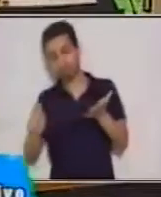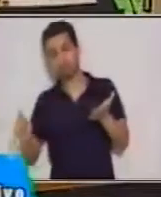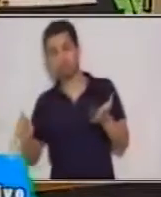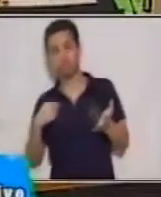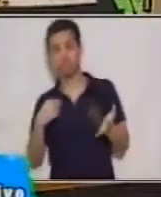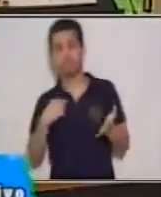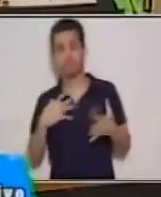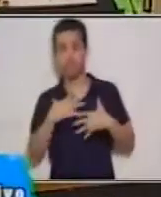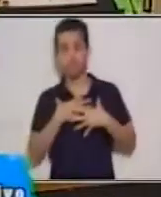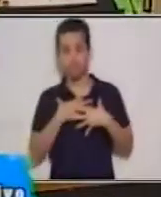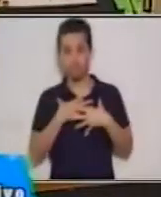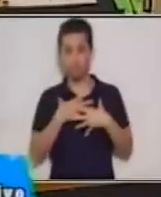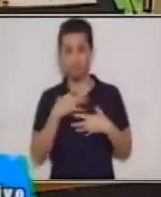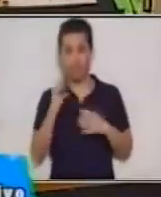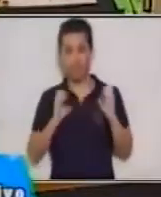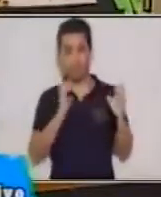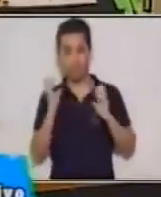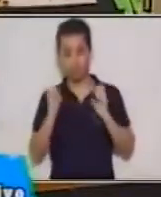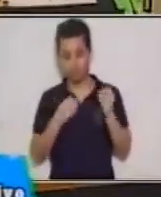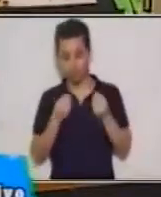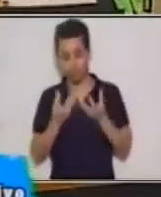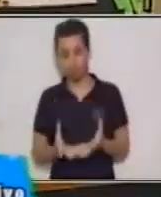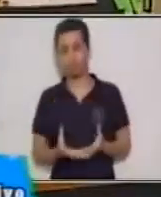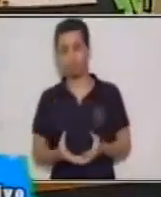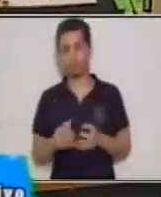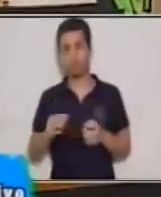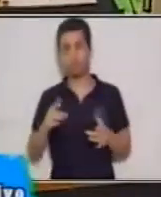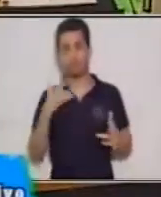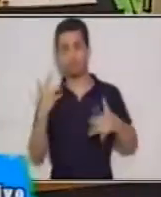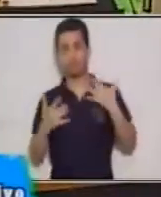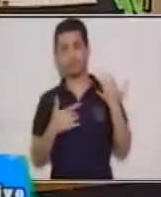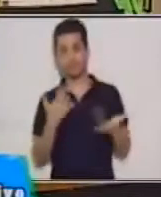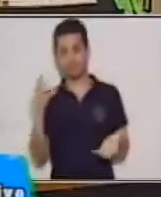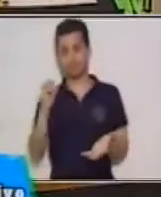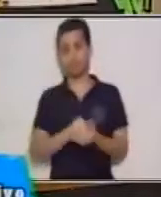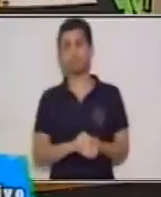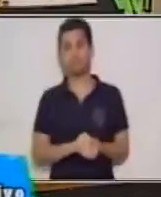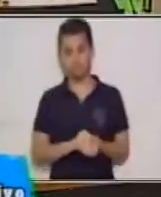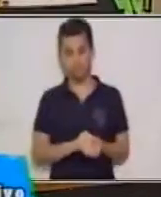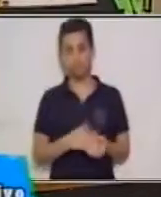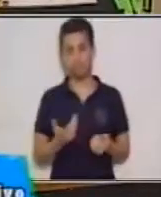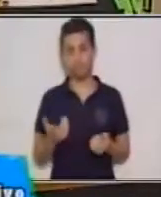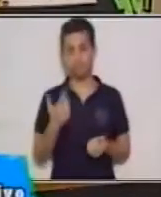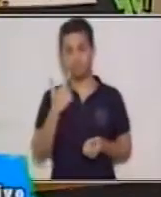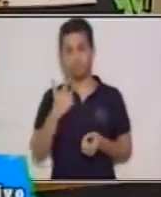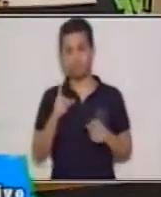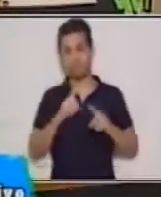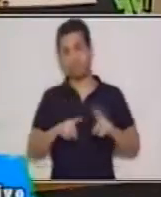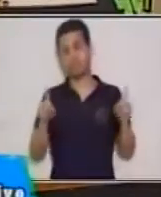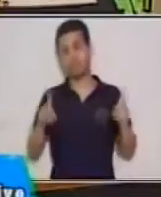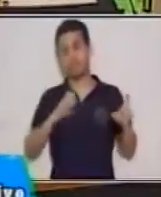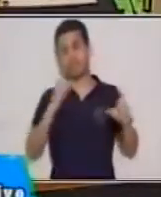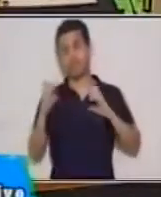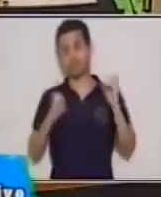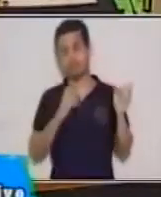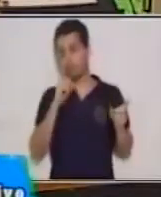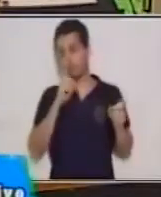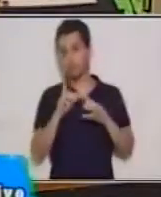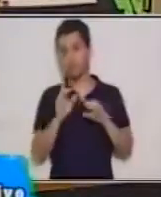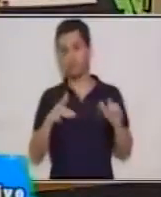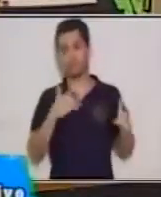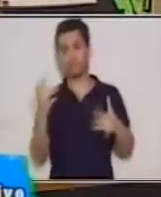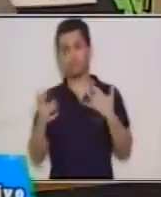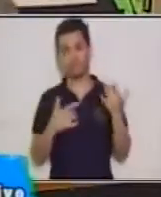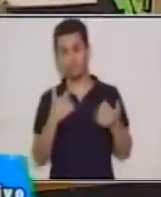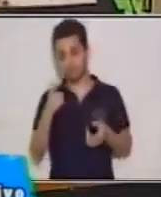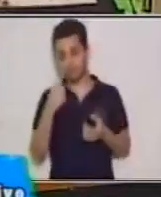sensaciones. Recuerden que hay una diferencia entre emoción y sensación. Acá el autor va